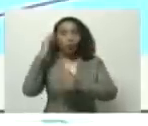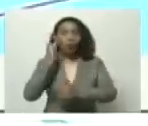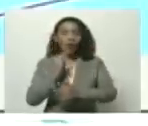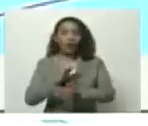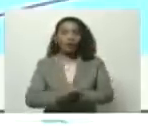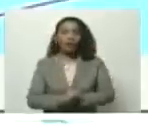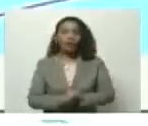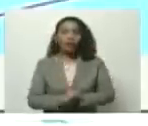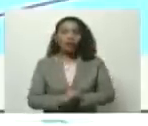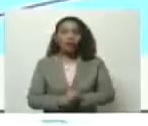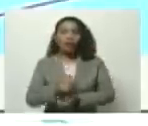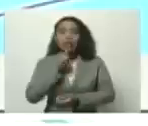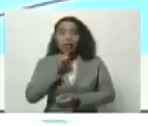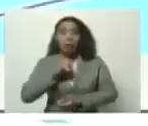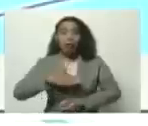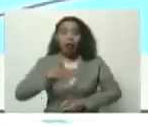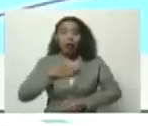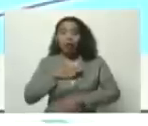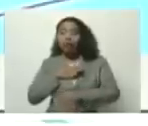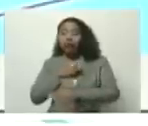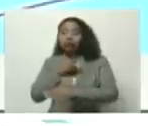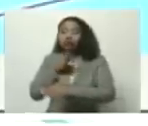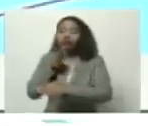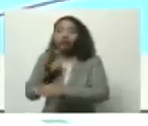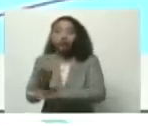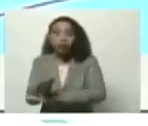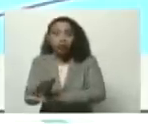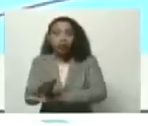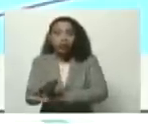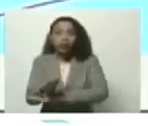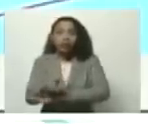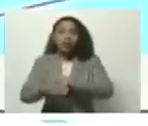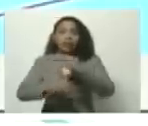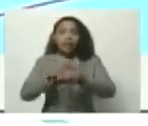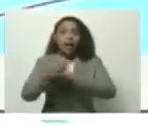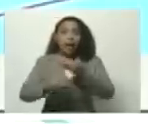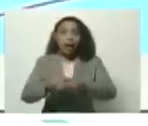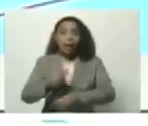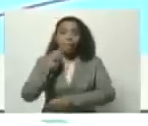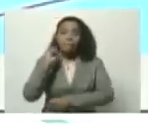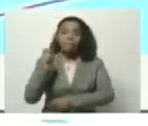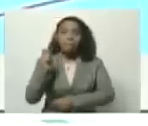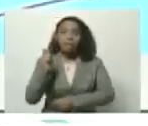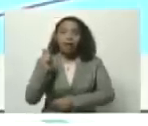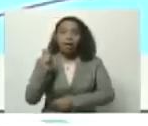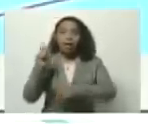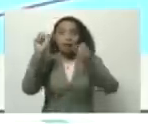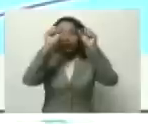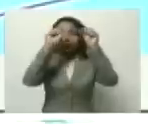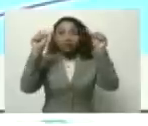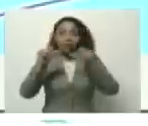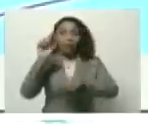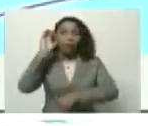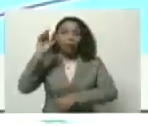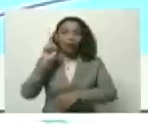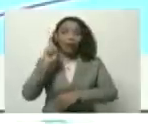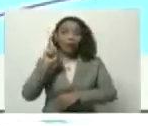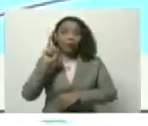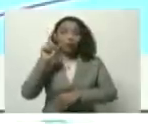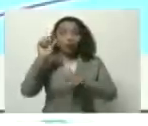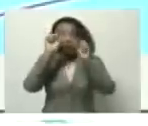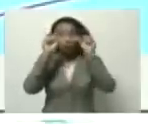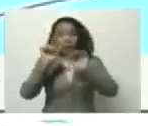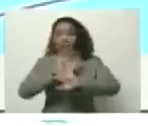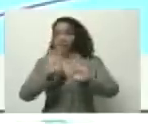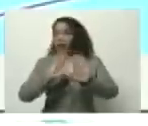Serán quienes van a poder dirigirse y será liquidado a través del sistema patria, que es un sistema donde ya